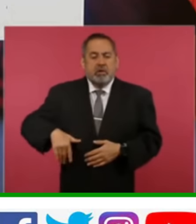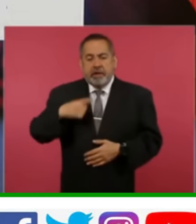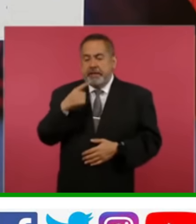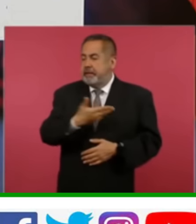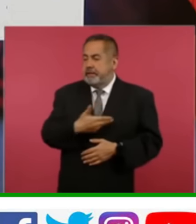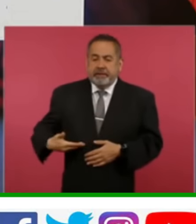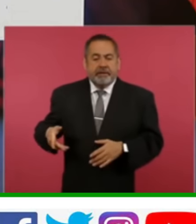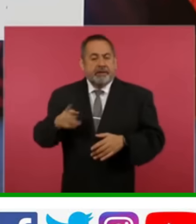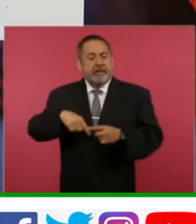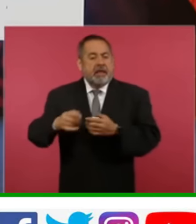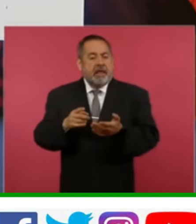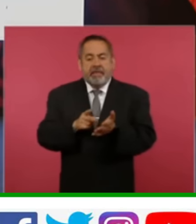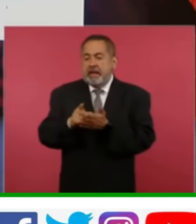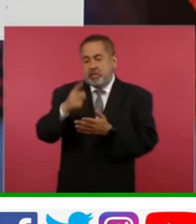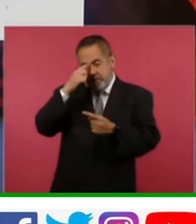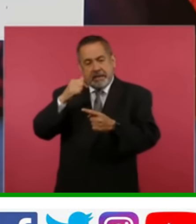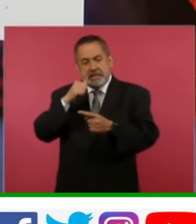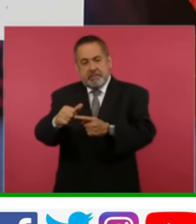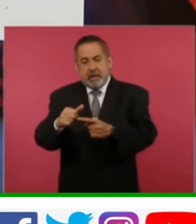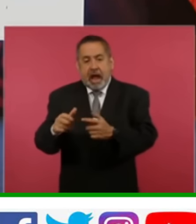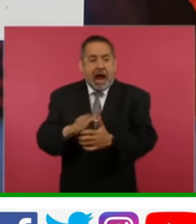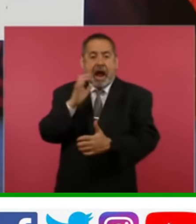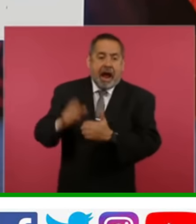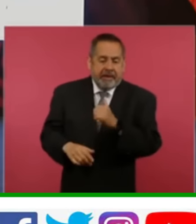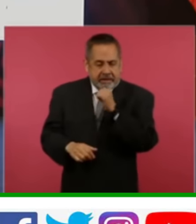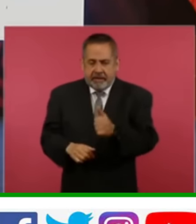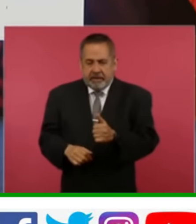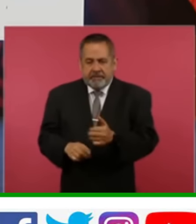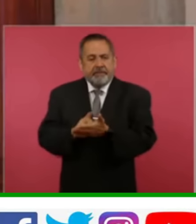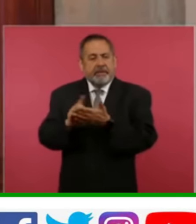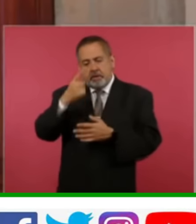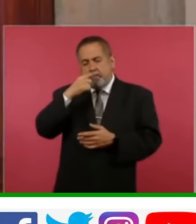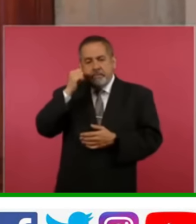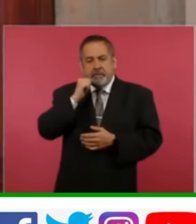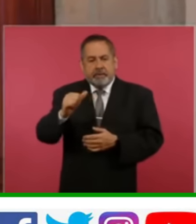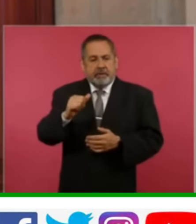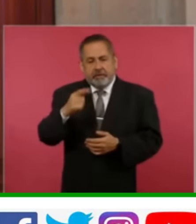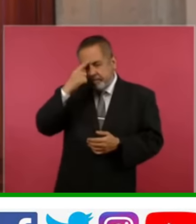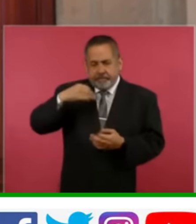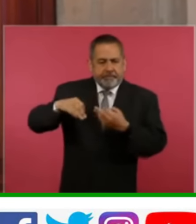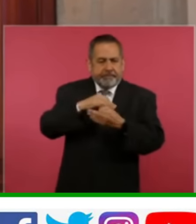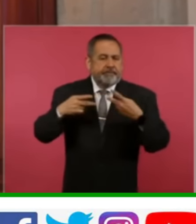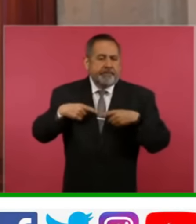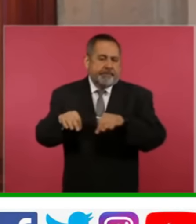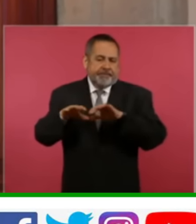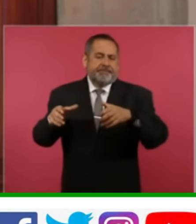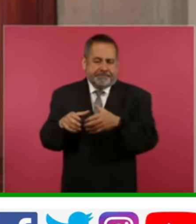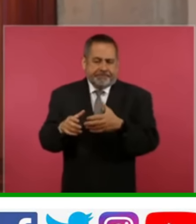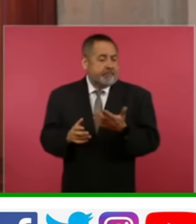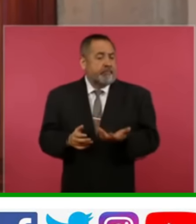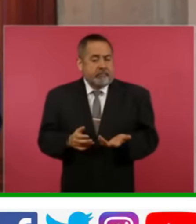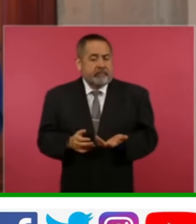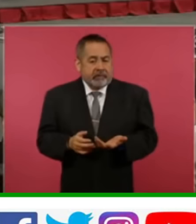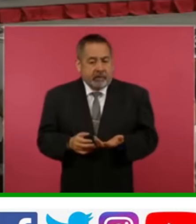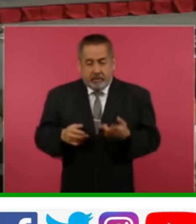imprescriptible, no se acaba nunca, es un derecho para siempre por parte de los trabajadores y por lo tanto habrá quien el trabajador o sus